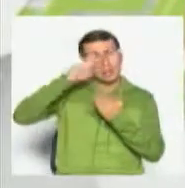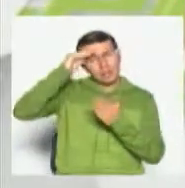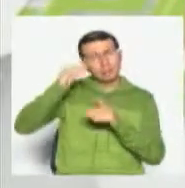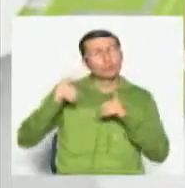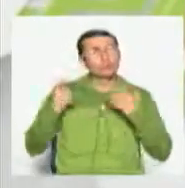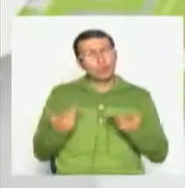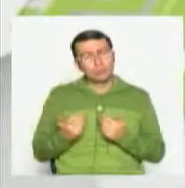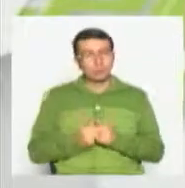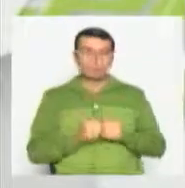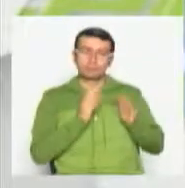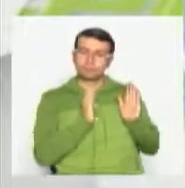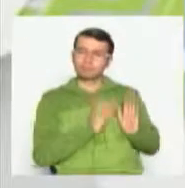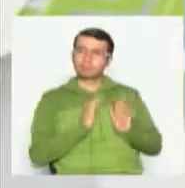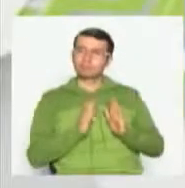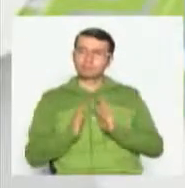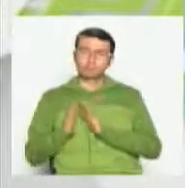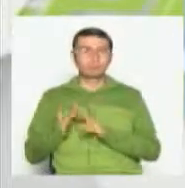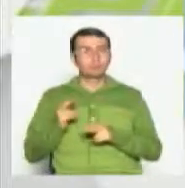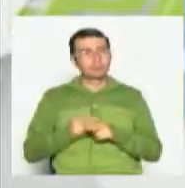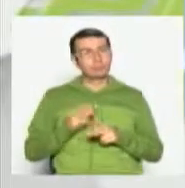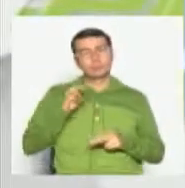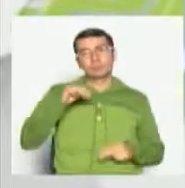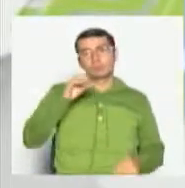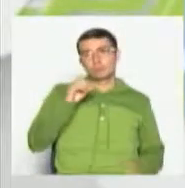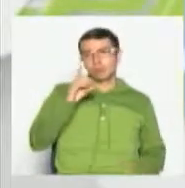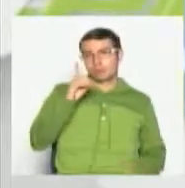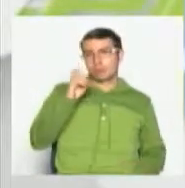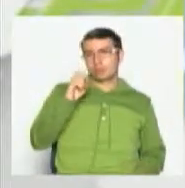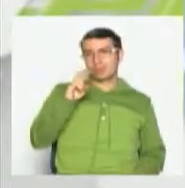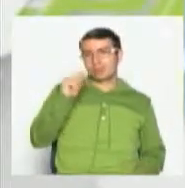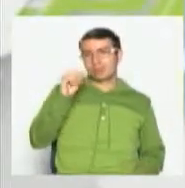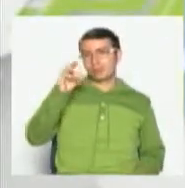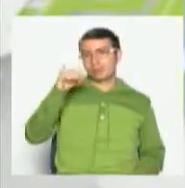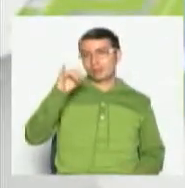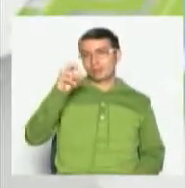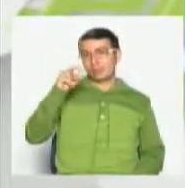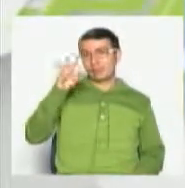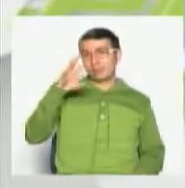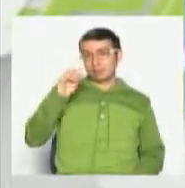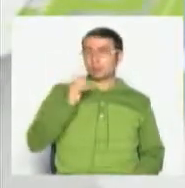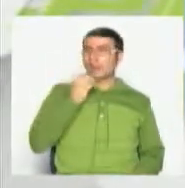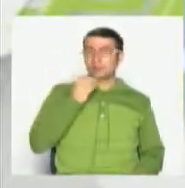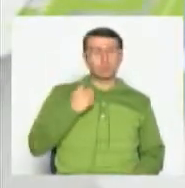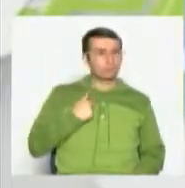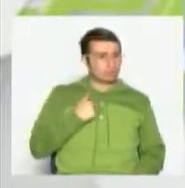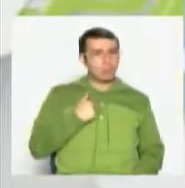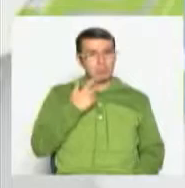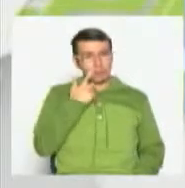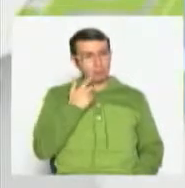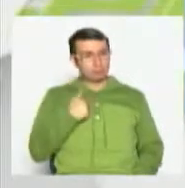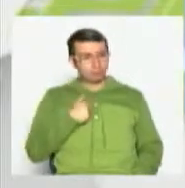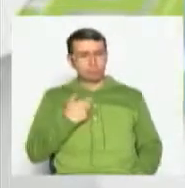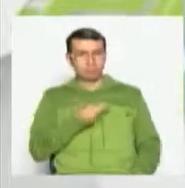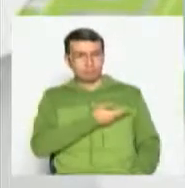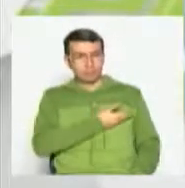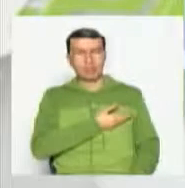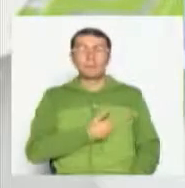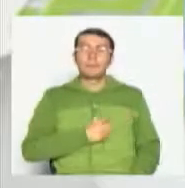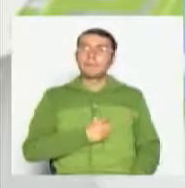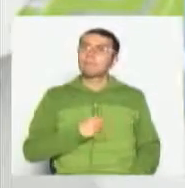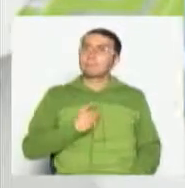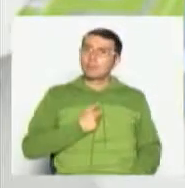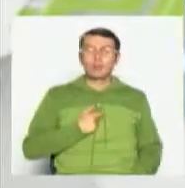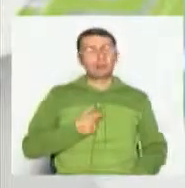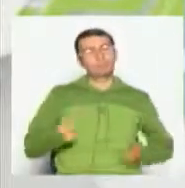modelamiento o ejemplificación, dirían otros. Yo como papá, como mamá, estoy